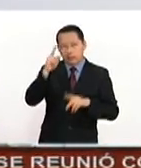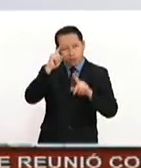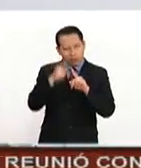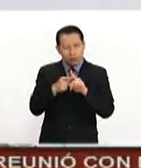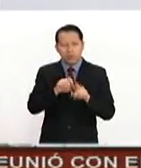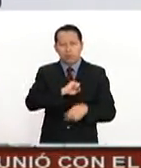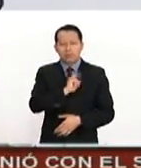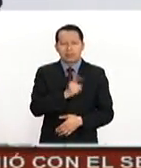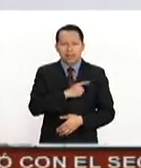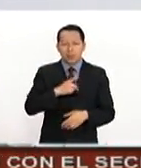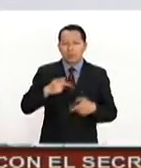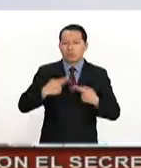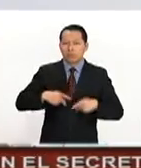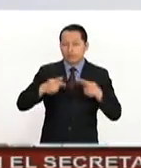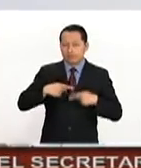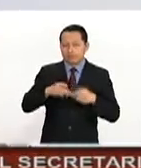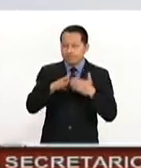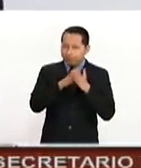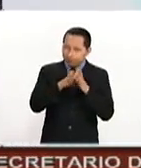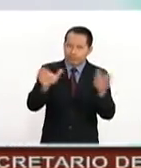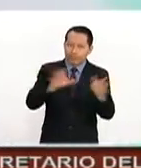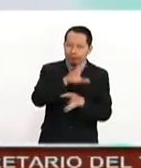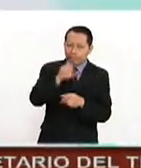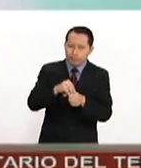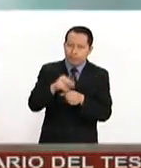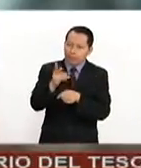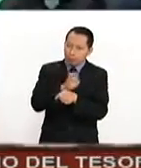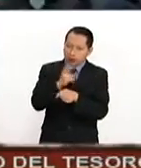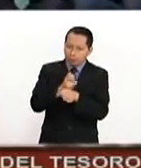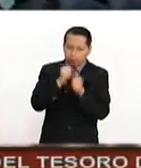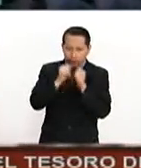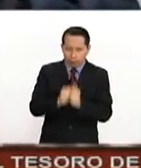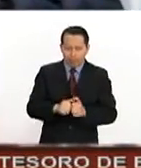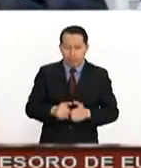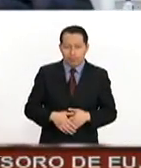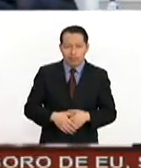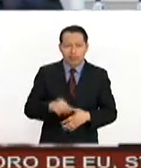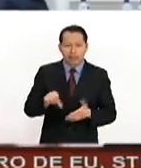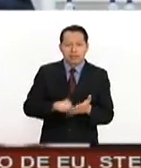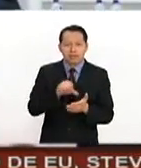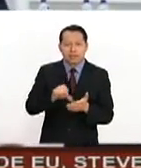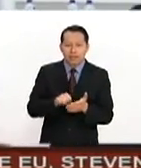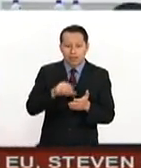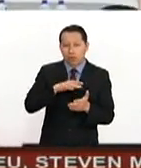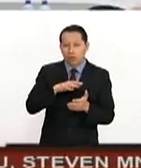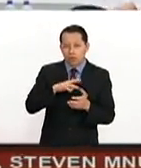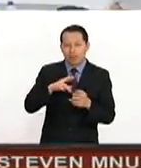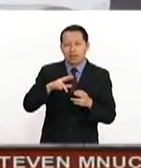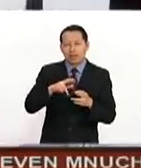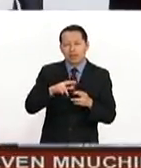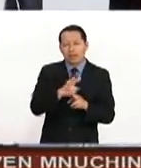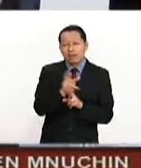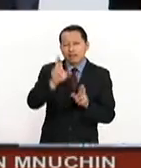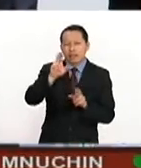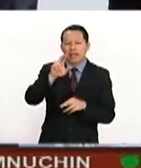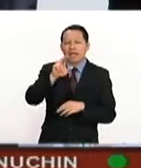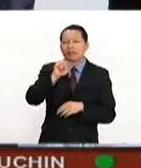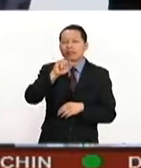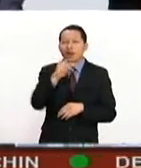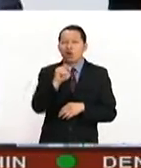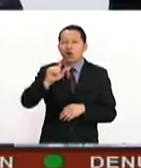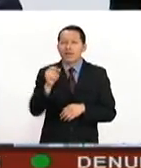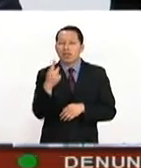pública. Los invito a que todos se queden con nosotros. En el Centro Médico Nacional Siglo XXI se realizó la